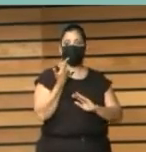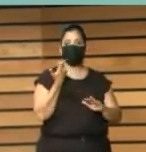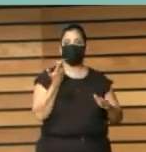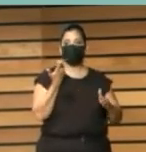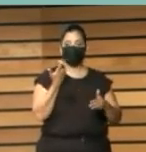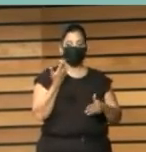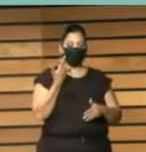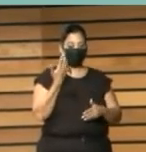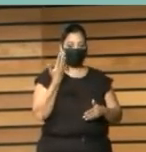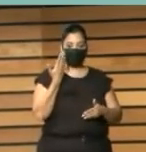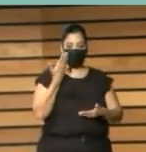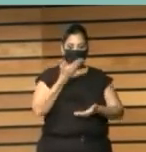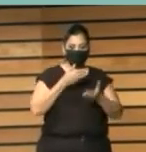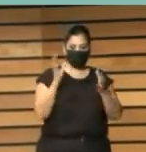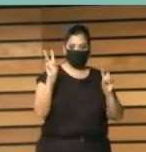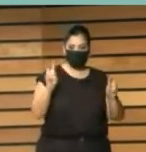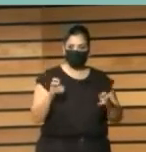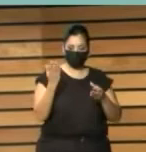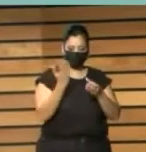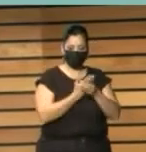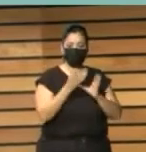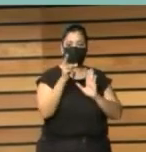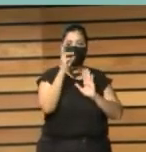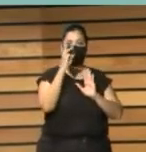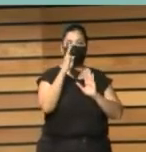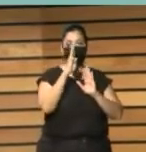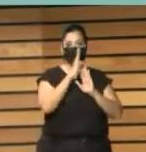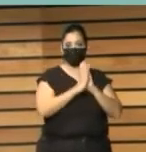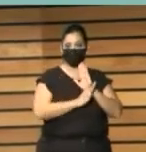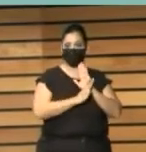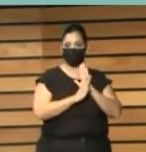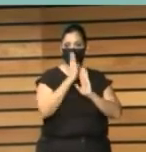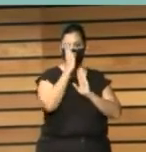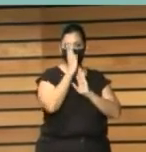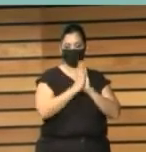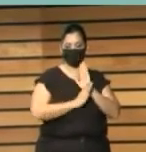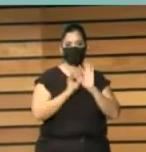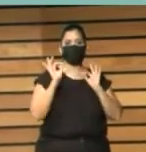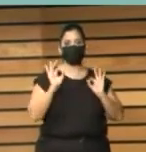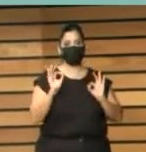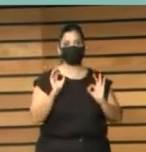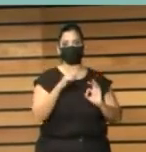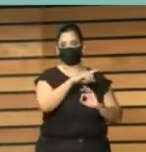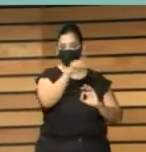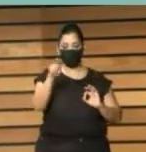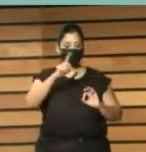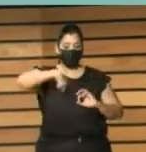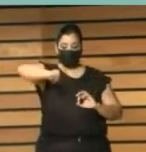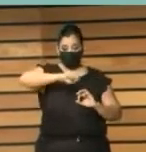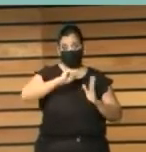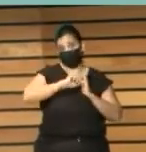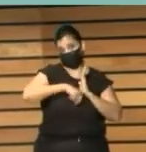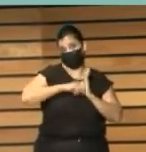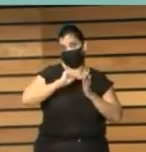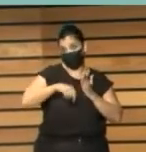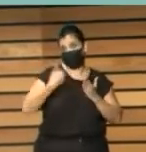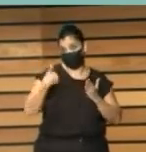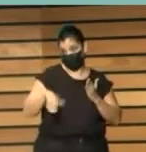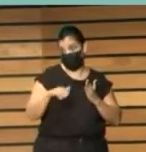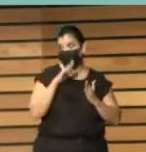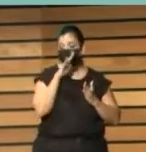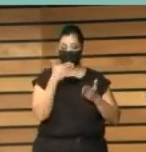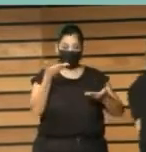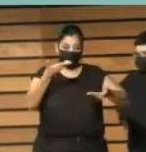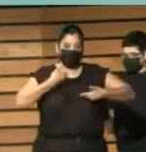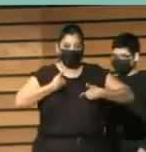protocolos de entendimiento y de colaboración institucional que tenemos firmados y vigentes con el consejo